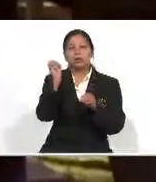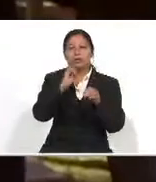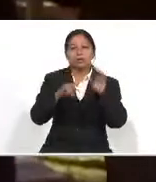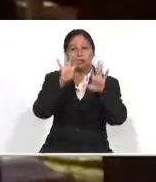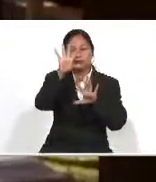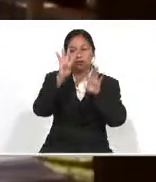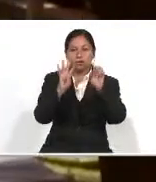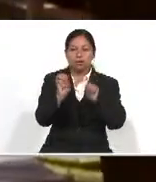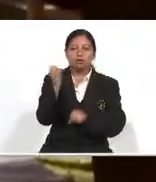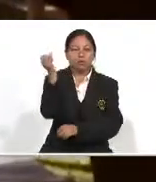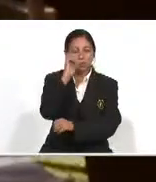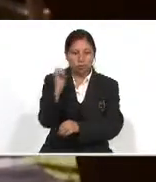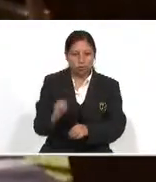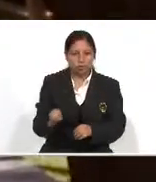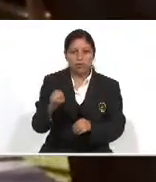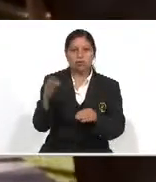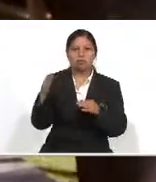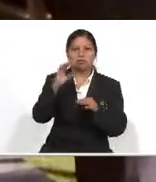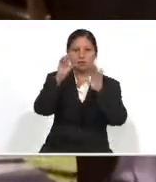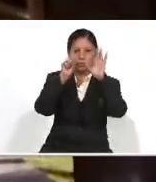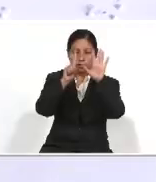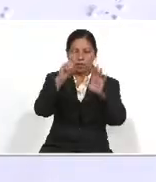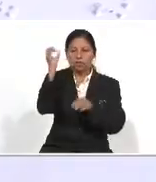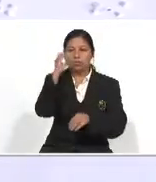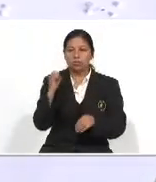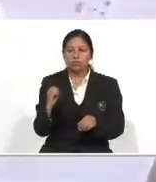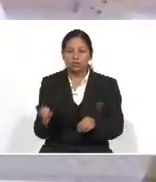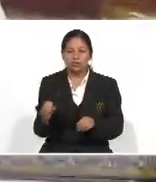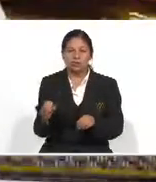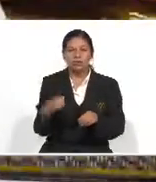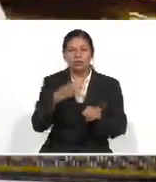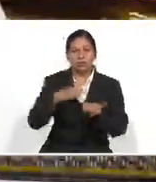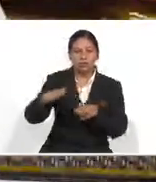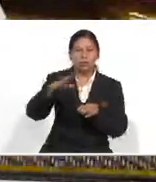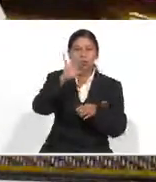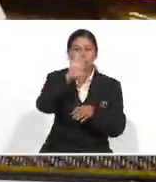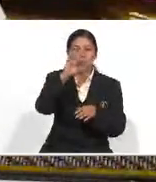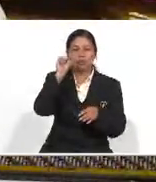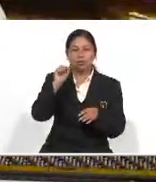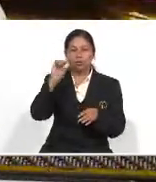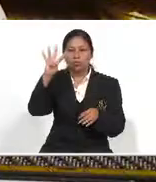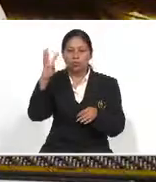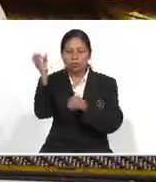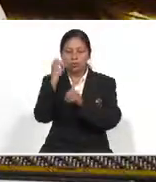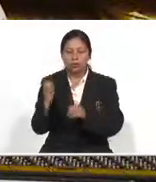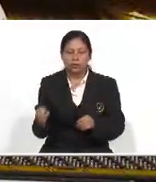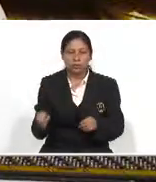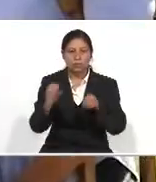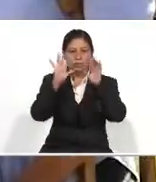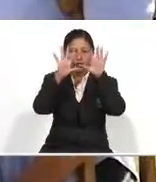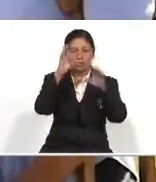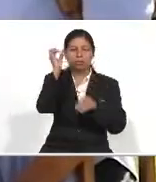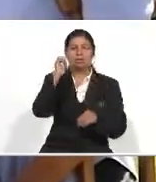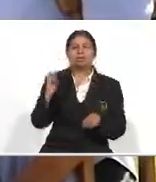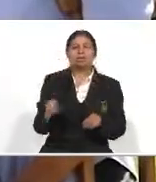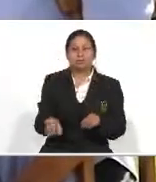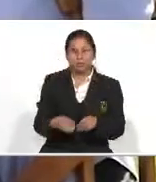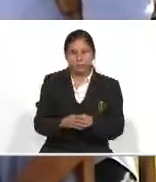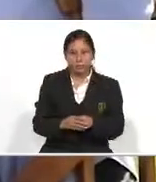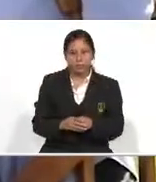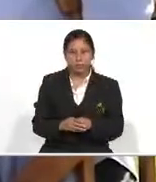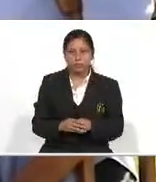14.9% Nororiente 6.1% Suroriente 5.4% Y suroccidente 10.4%